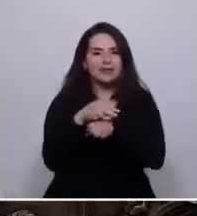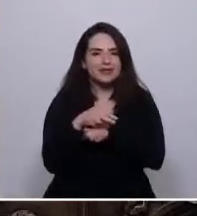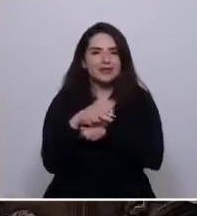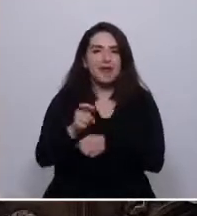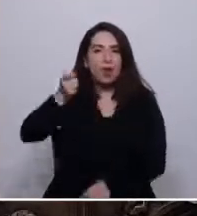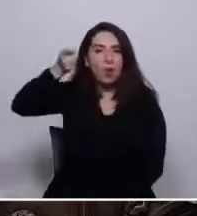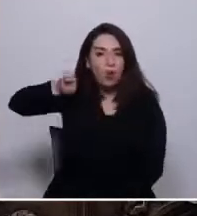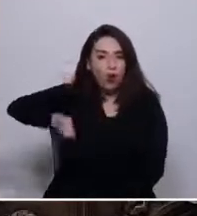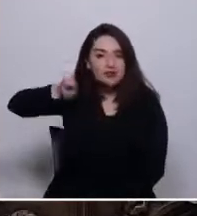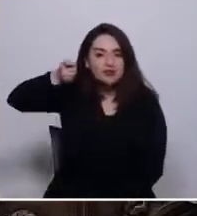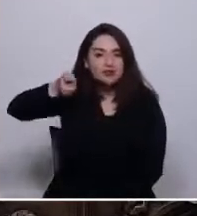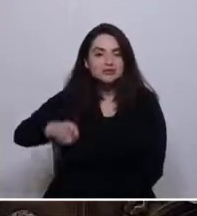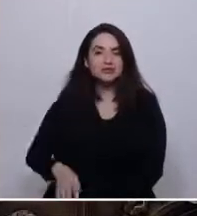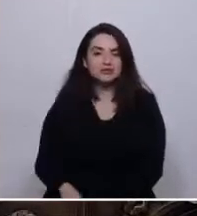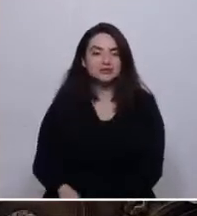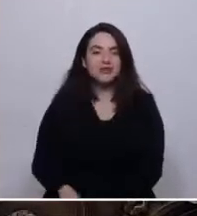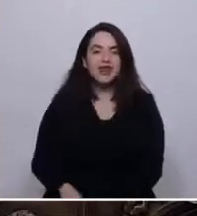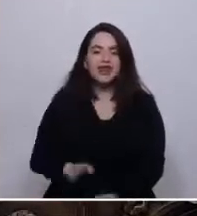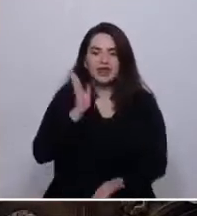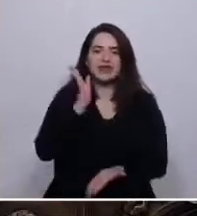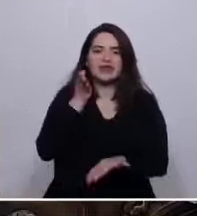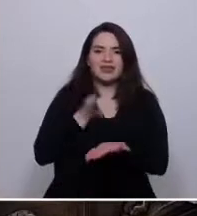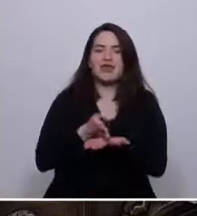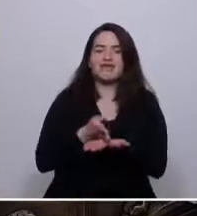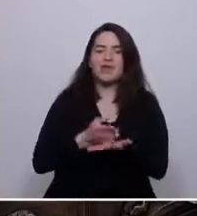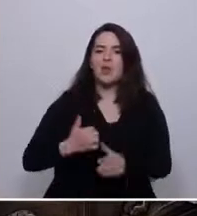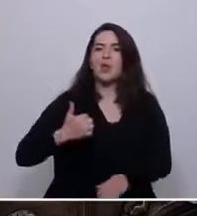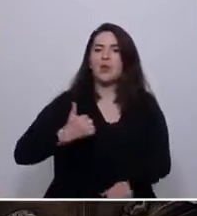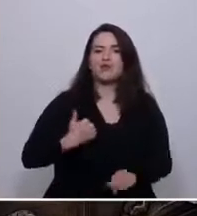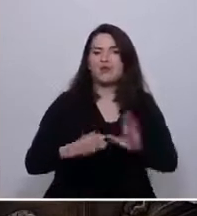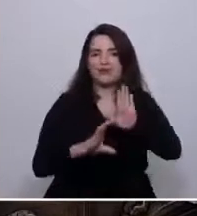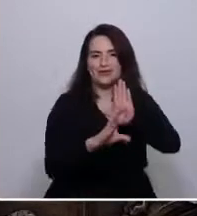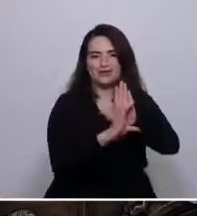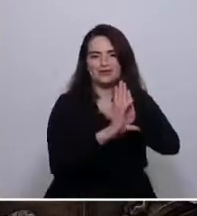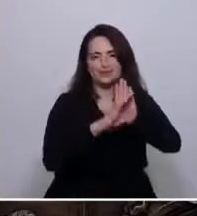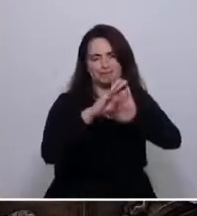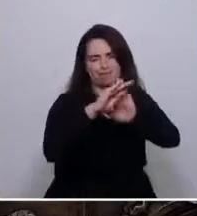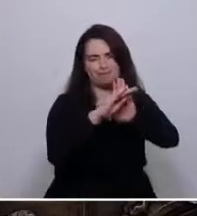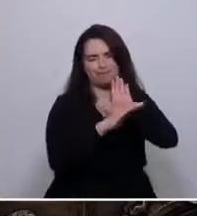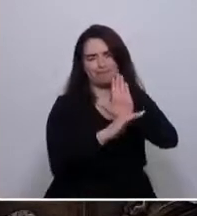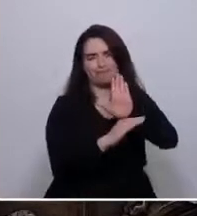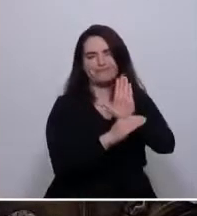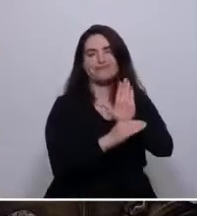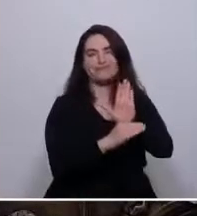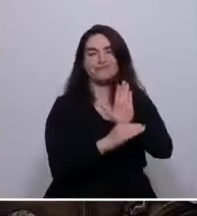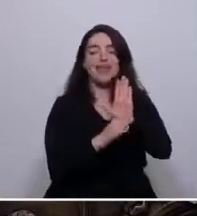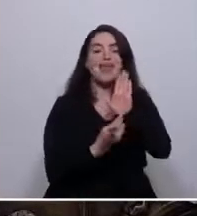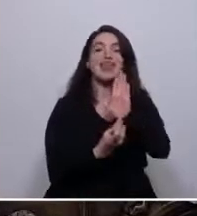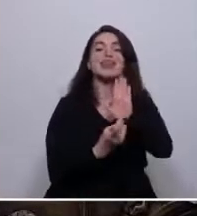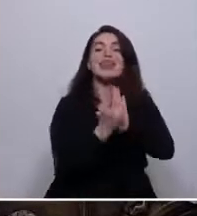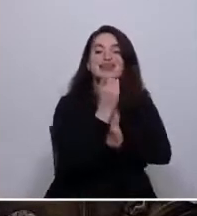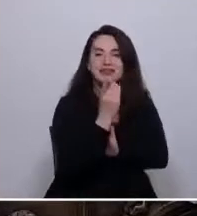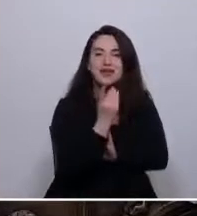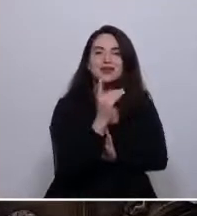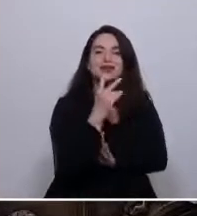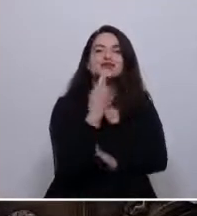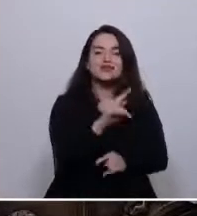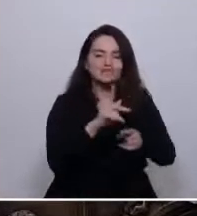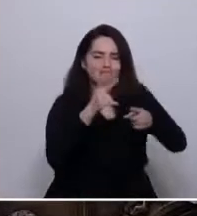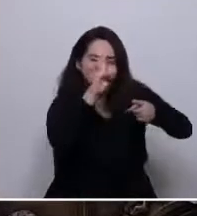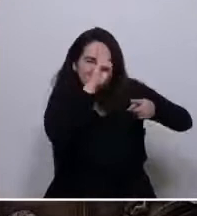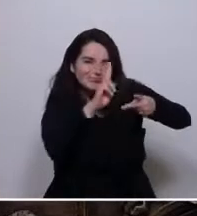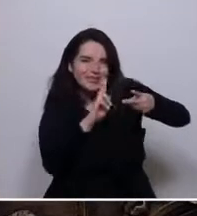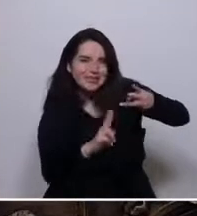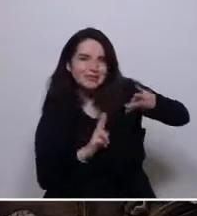tendrán luego el deber de desplegar el texto constitucional y de desarrollar sus principios e